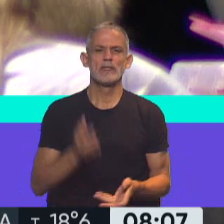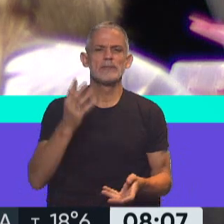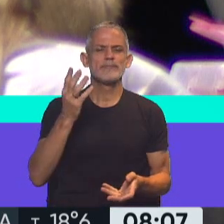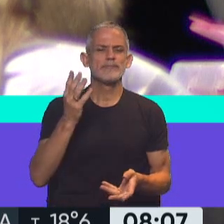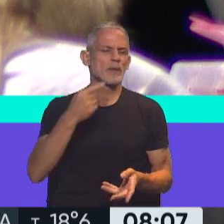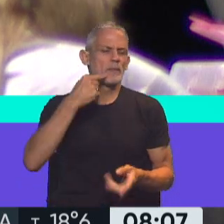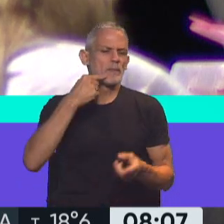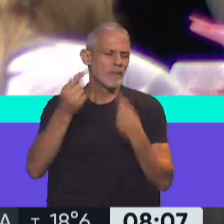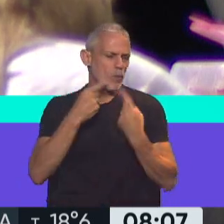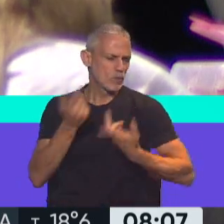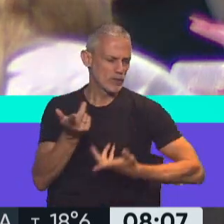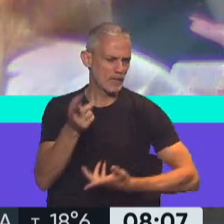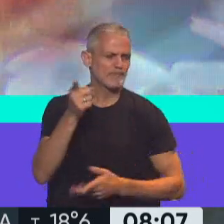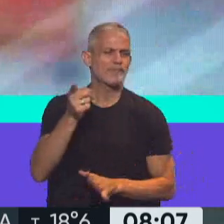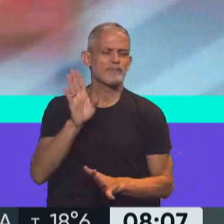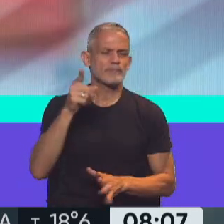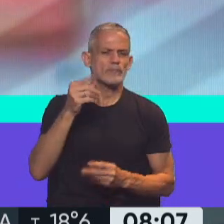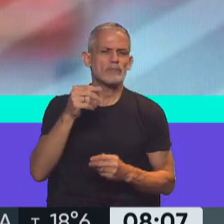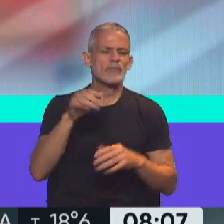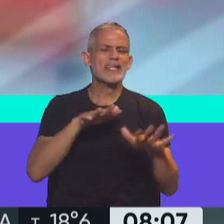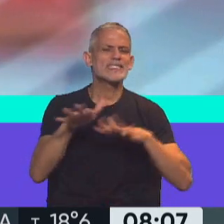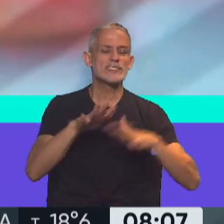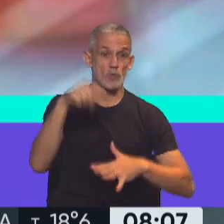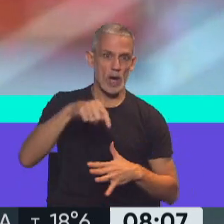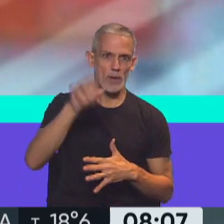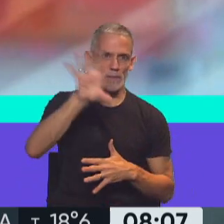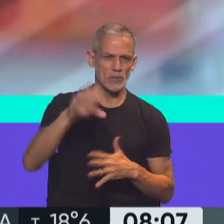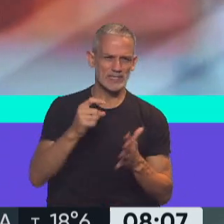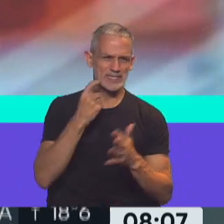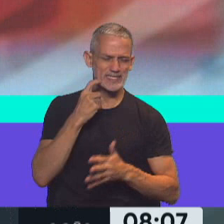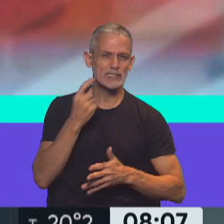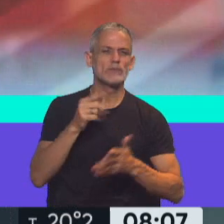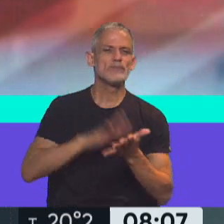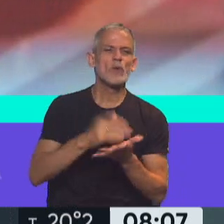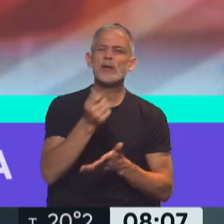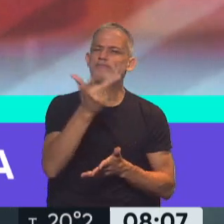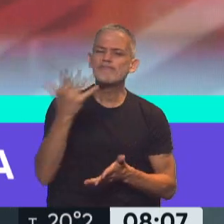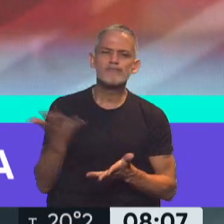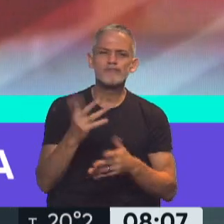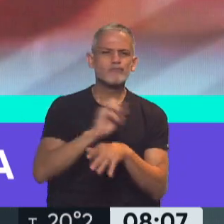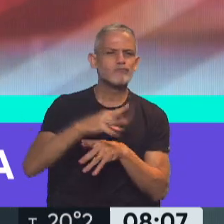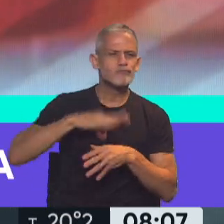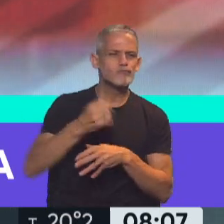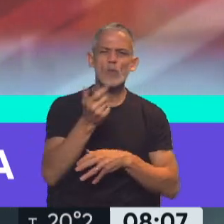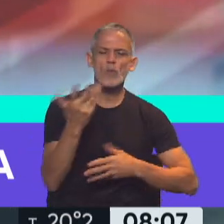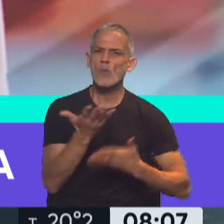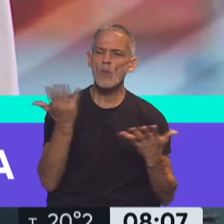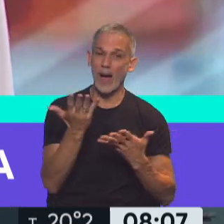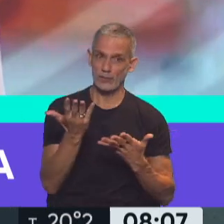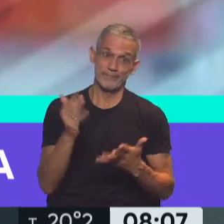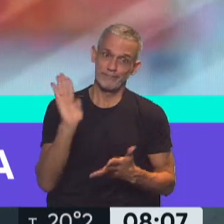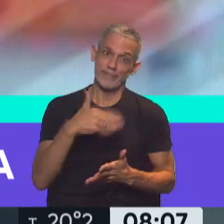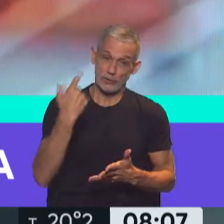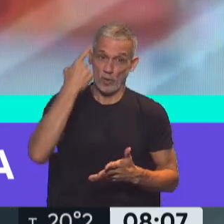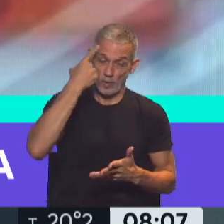Viceministra, consultarle cuál es la situación puntual en este momento en la provincia de San Luis respecto a la cantidad de contagios que se registran y lo que todos